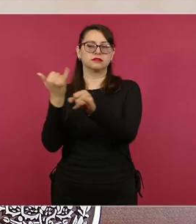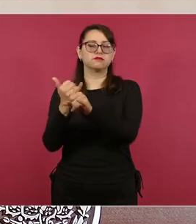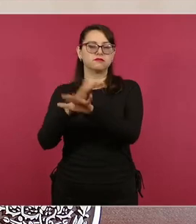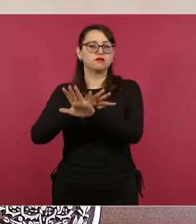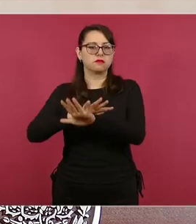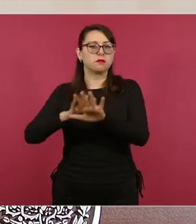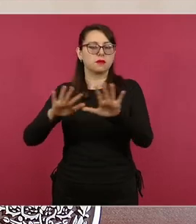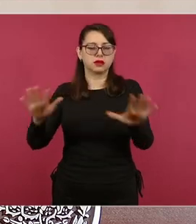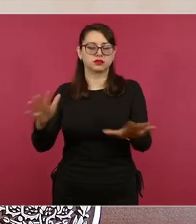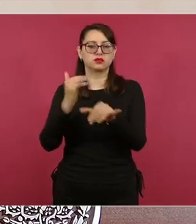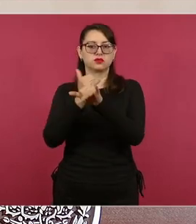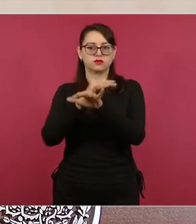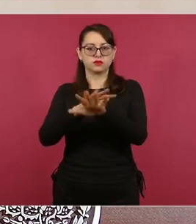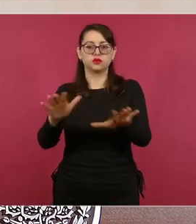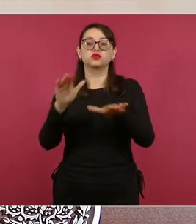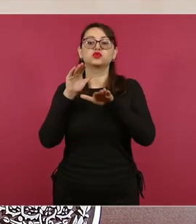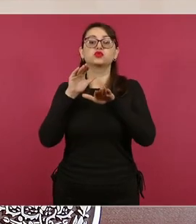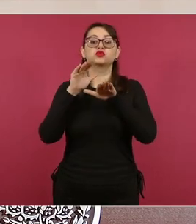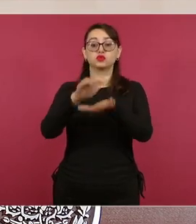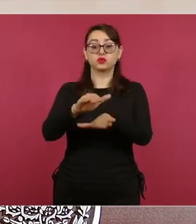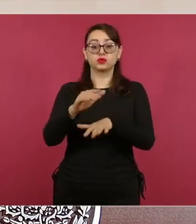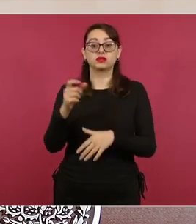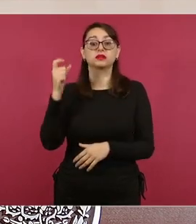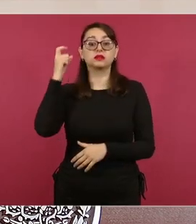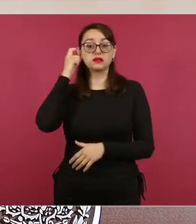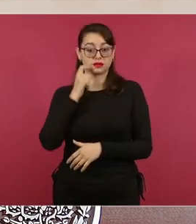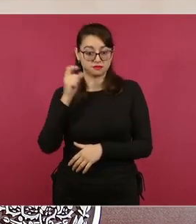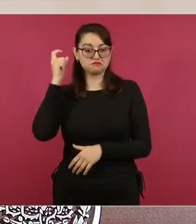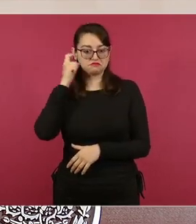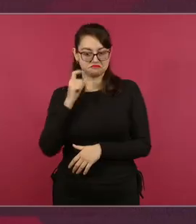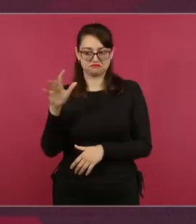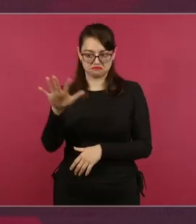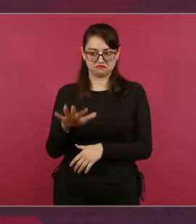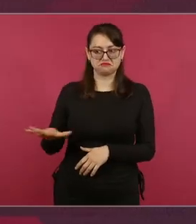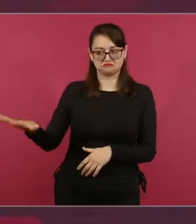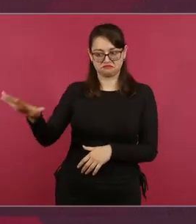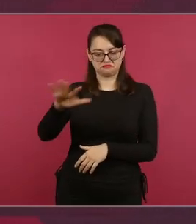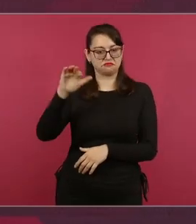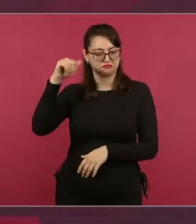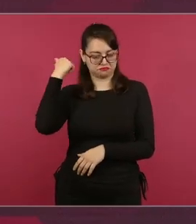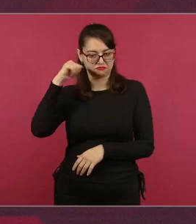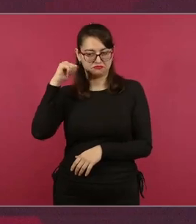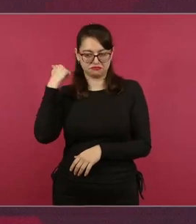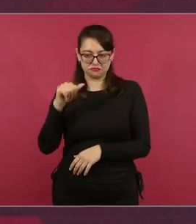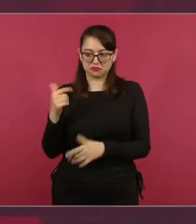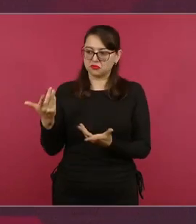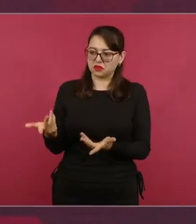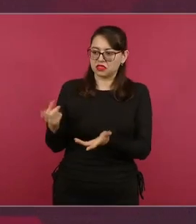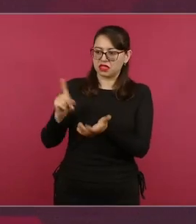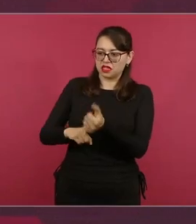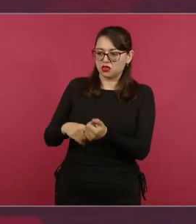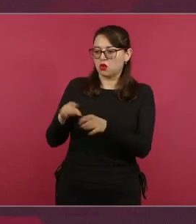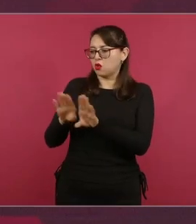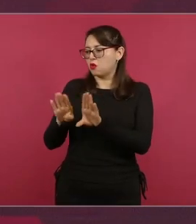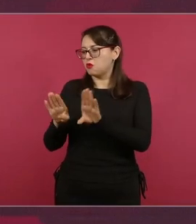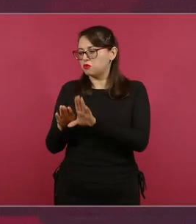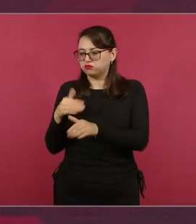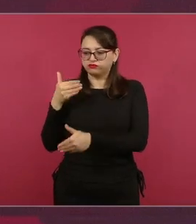sobre los avances en los trabajos